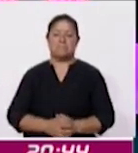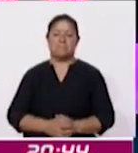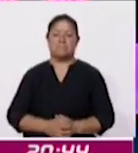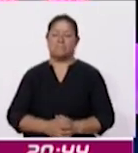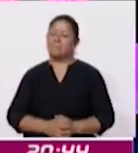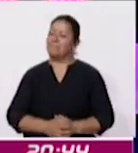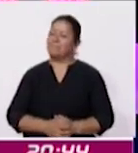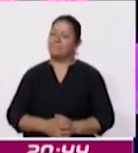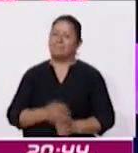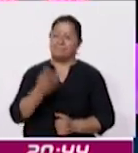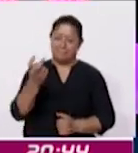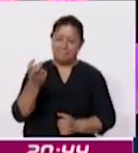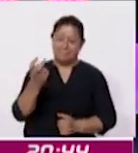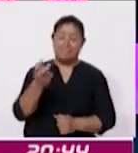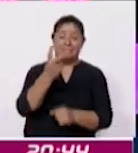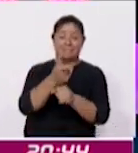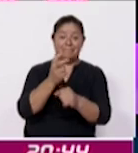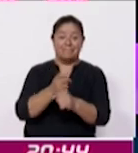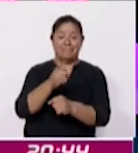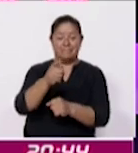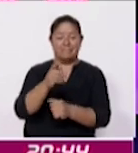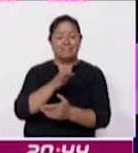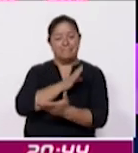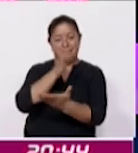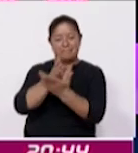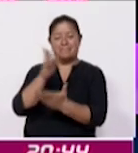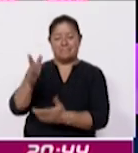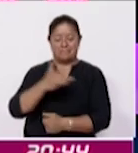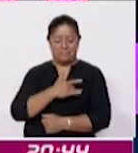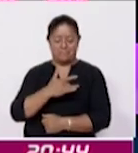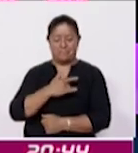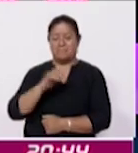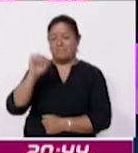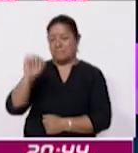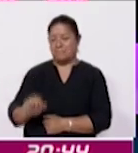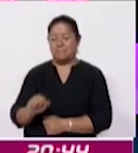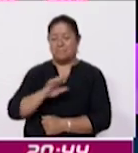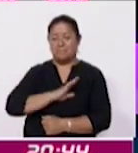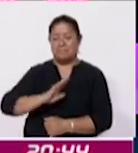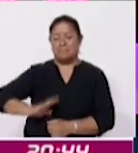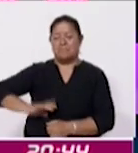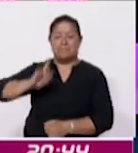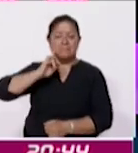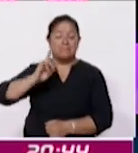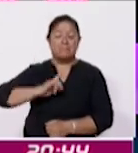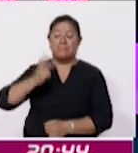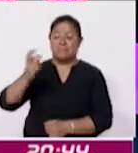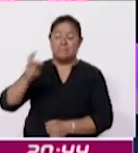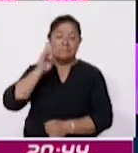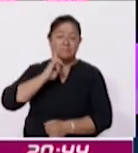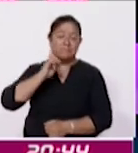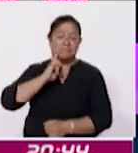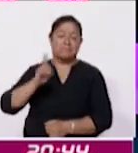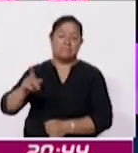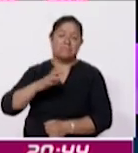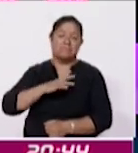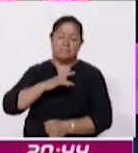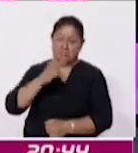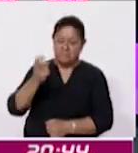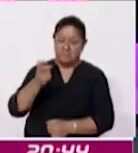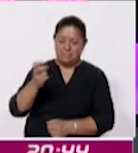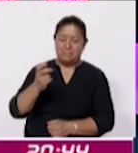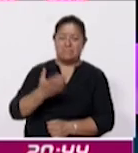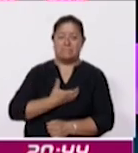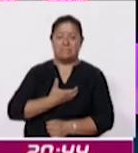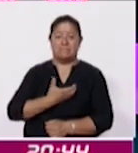Ahí está la invitación para que visite el corazón del sur el municipio de Zacatelco y estas mujeres artesanas se ubican ahí precisamente en el